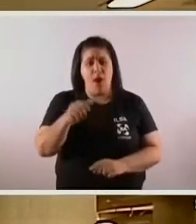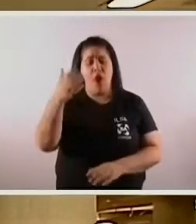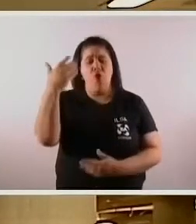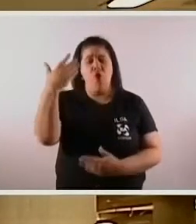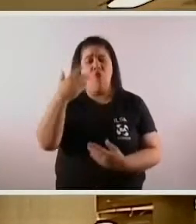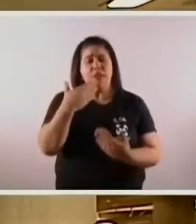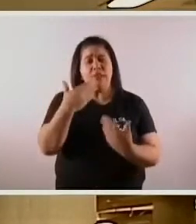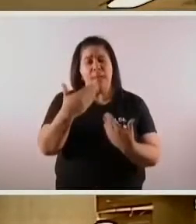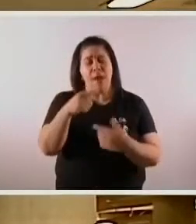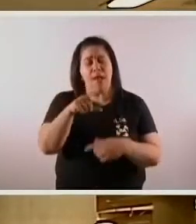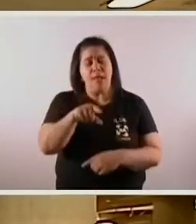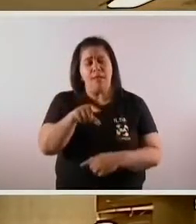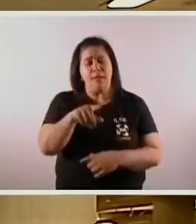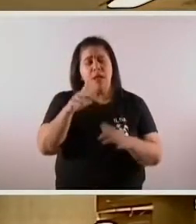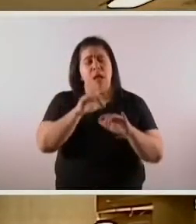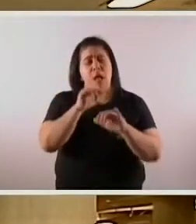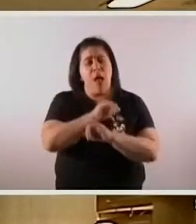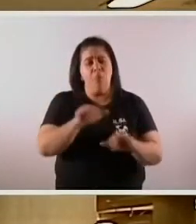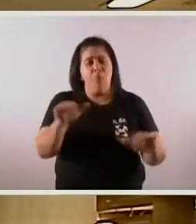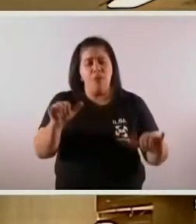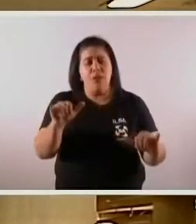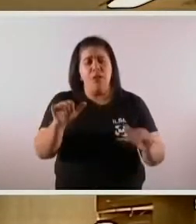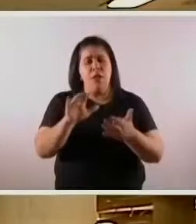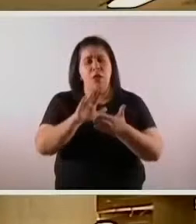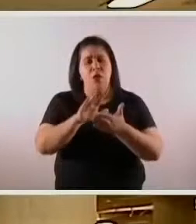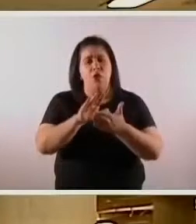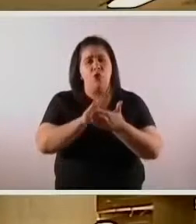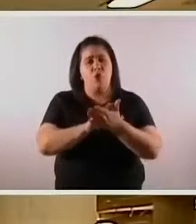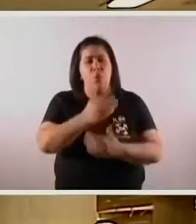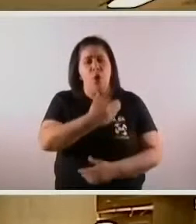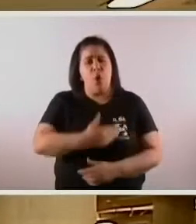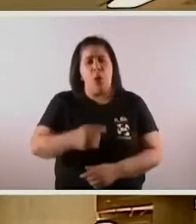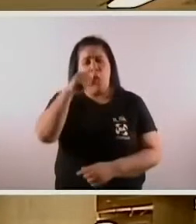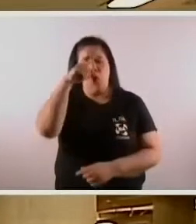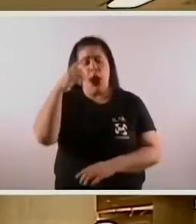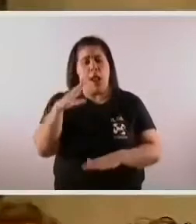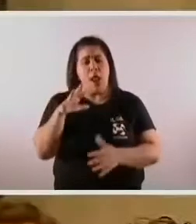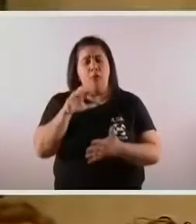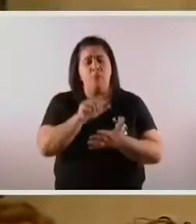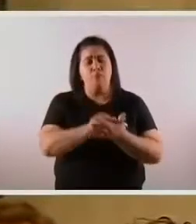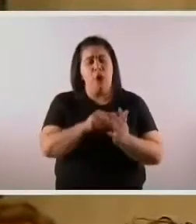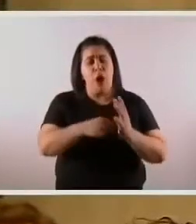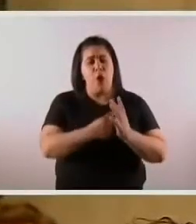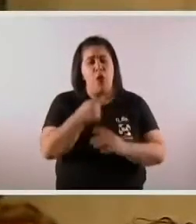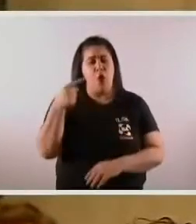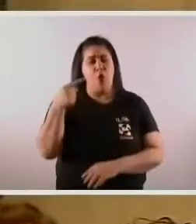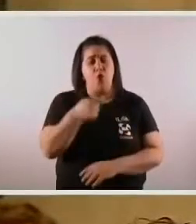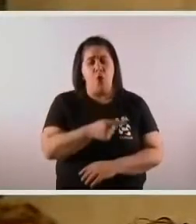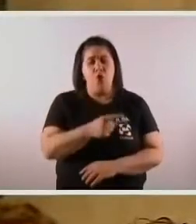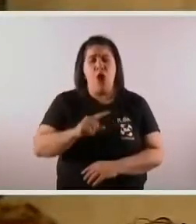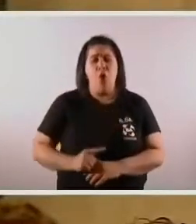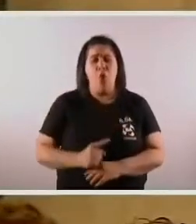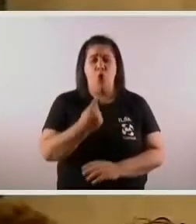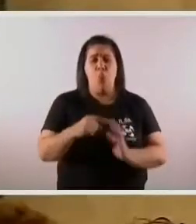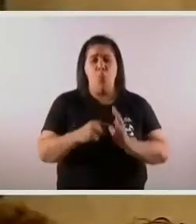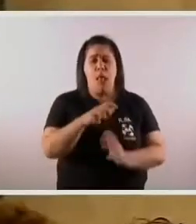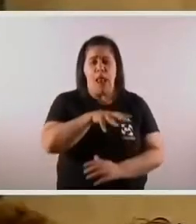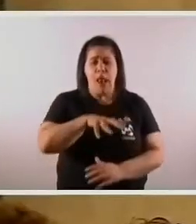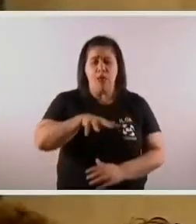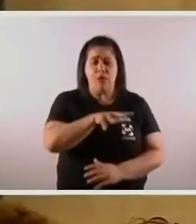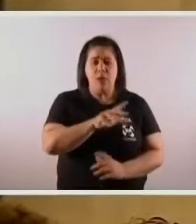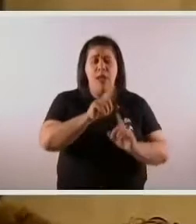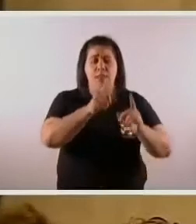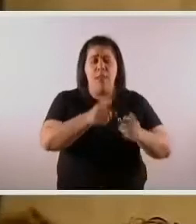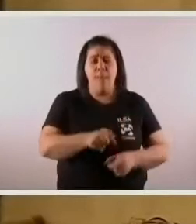mil millones anuales más esto es un recorte de 65 mil millones de pesos según lo que afirmó el jefe de gobierno